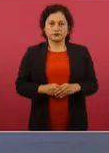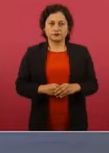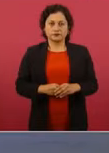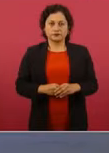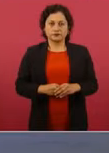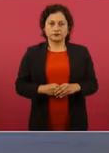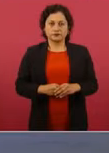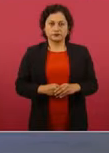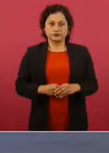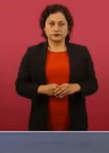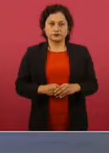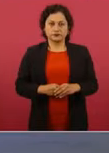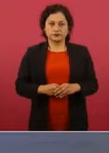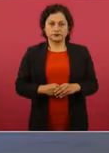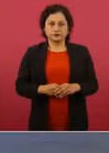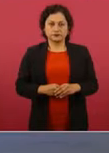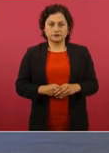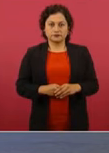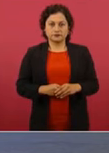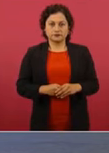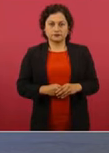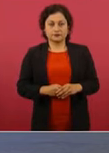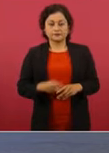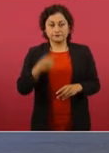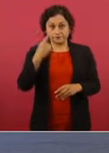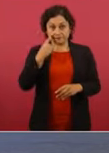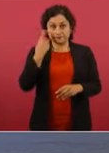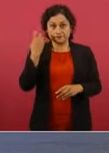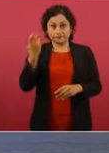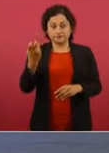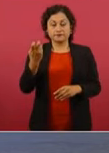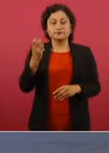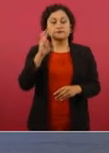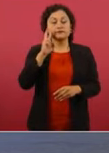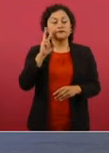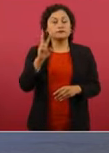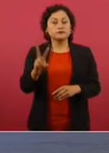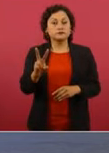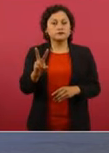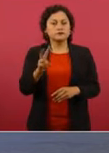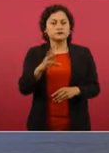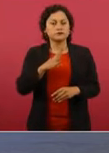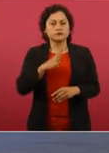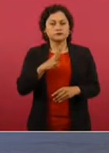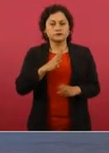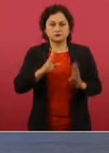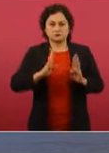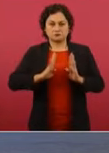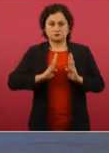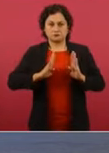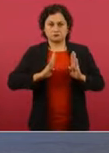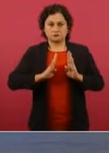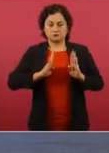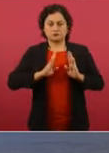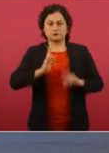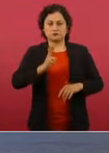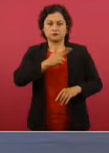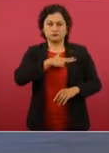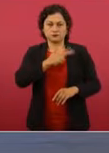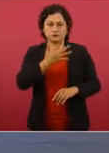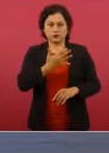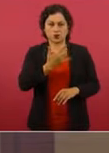vemos que son 56 militares heridos en el 2020,